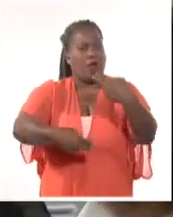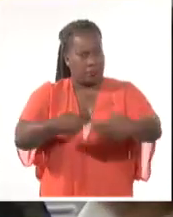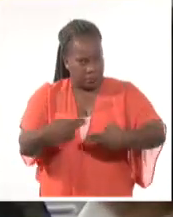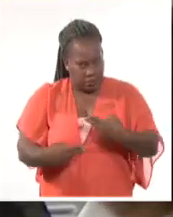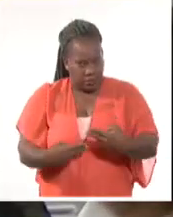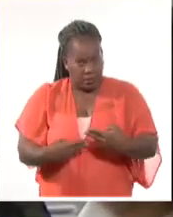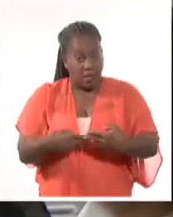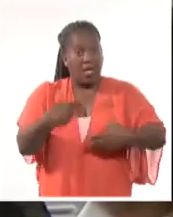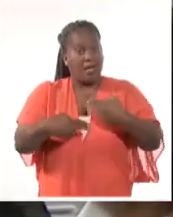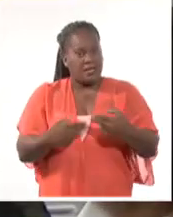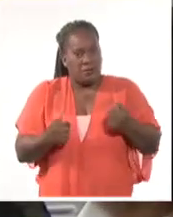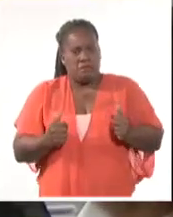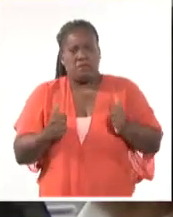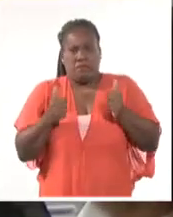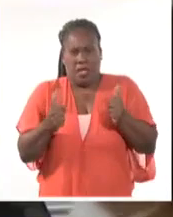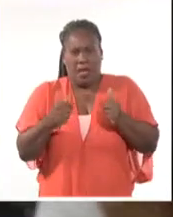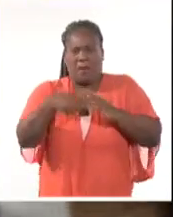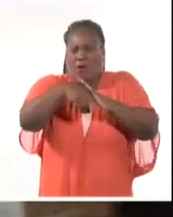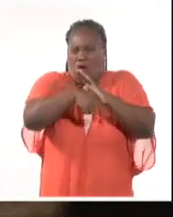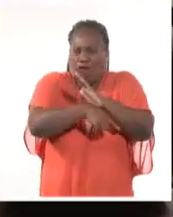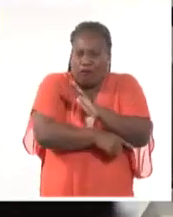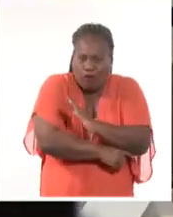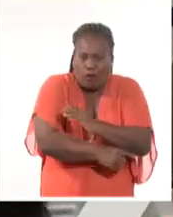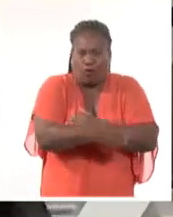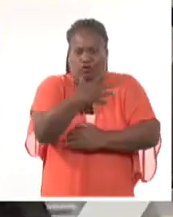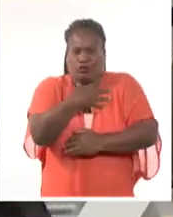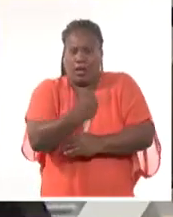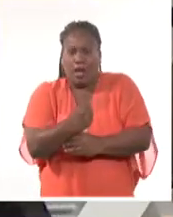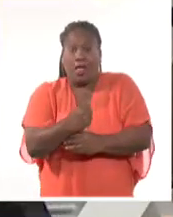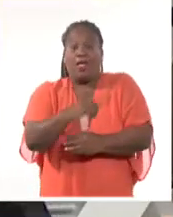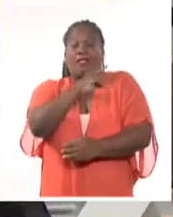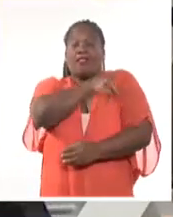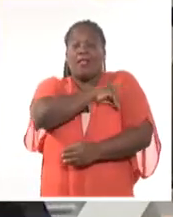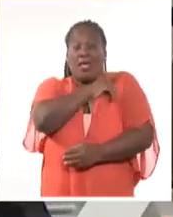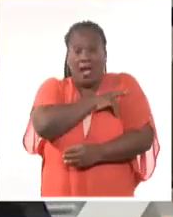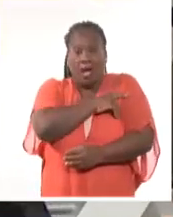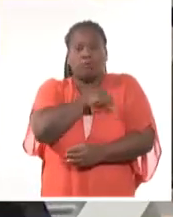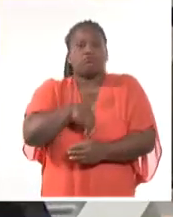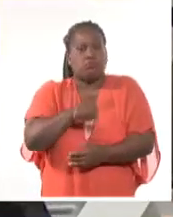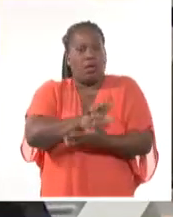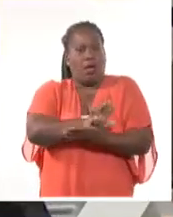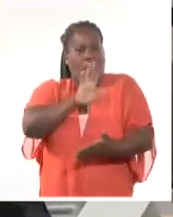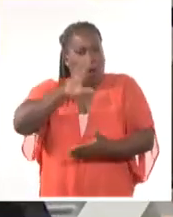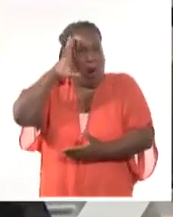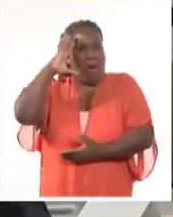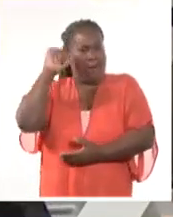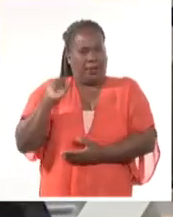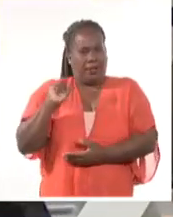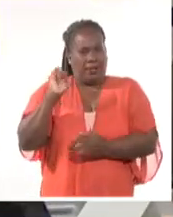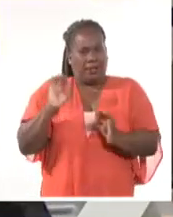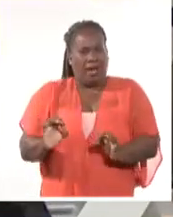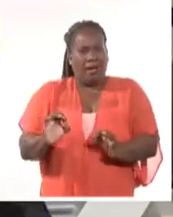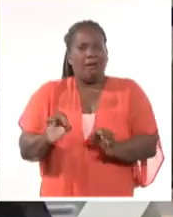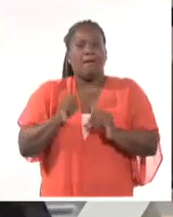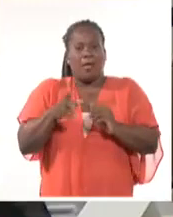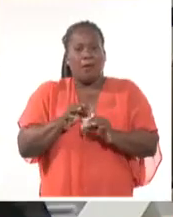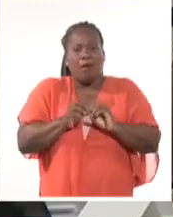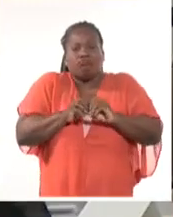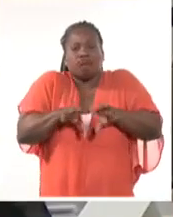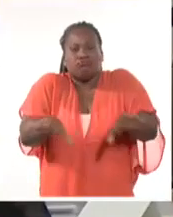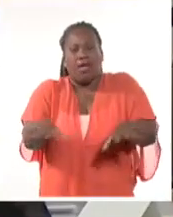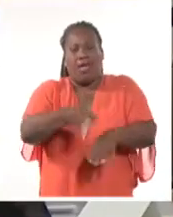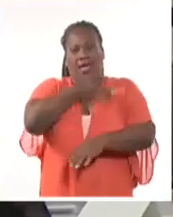hacerlo con toda la profundidad y que los delegados se vayan comprometidos para que sean capaces de transmitir y de